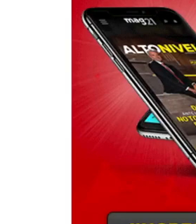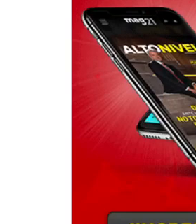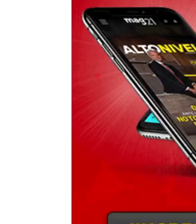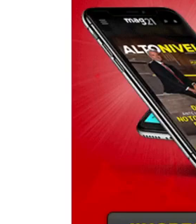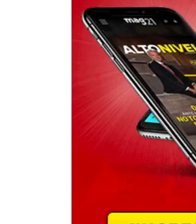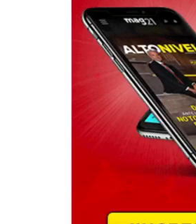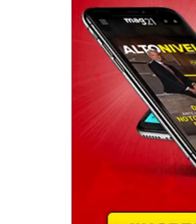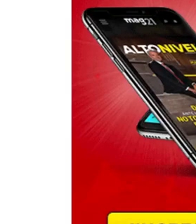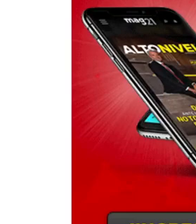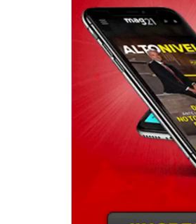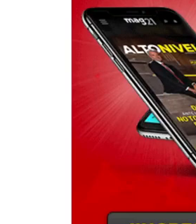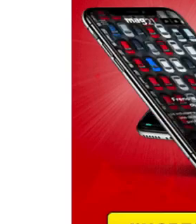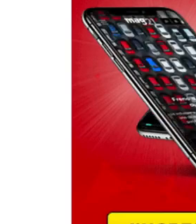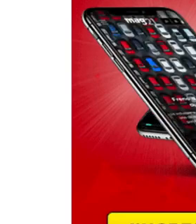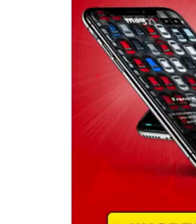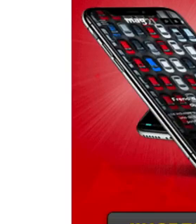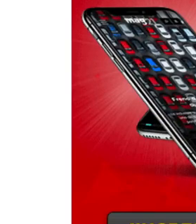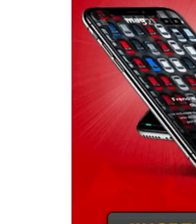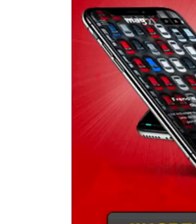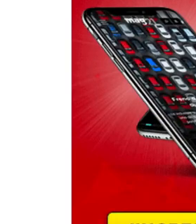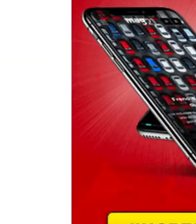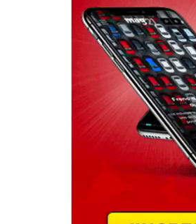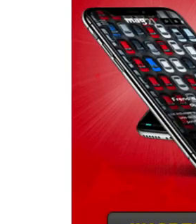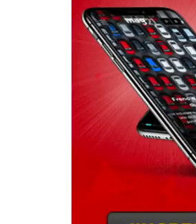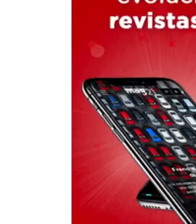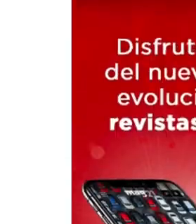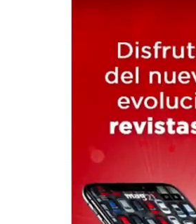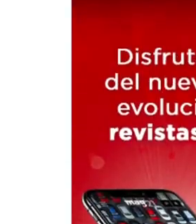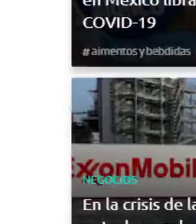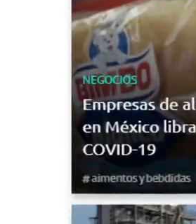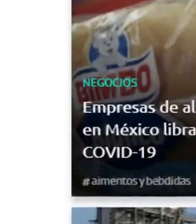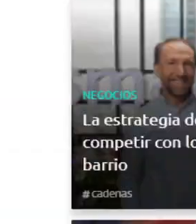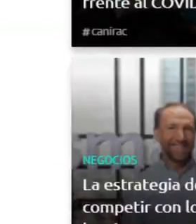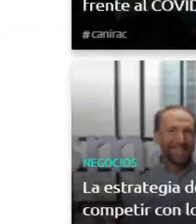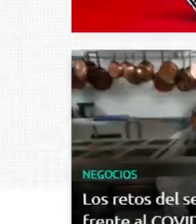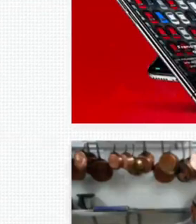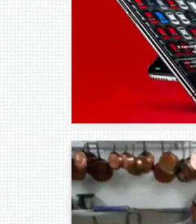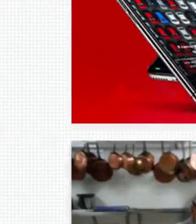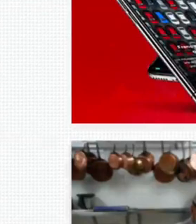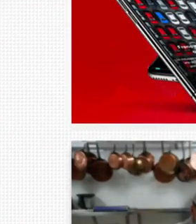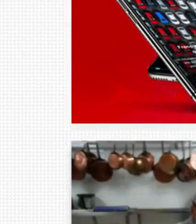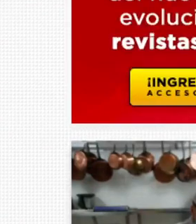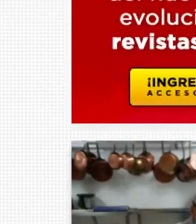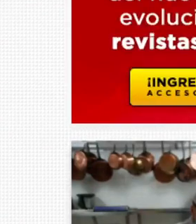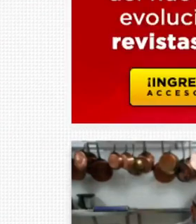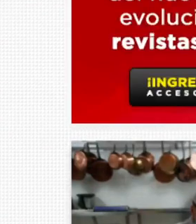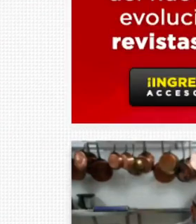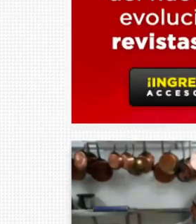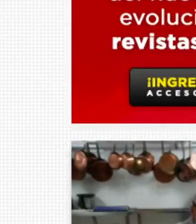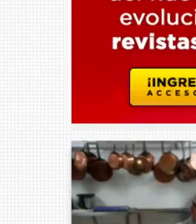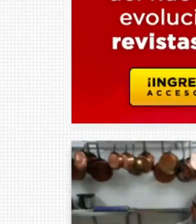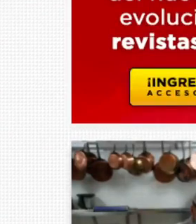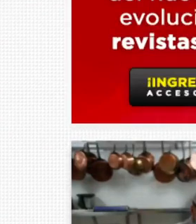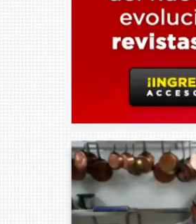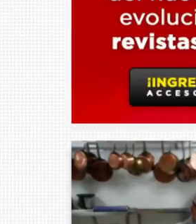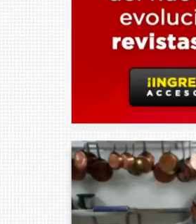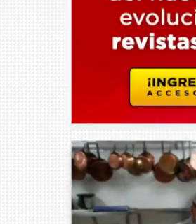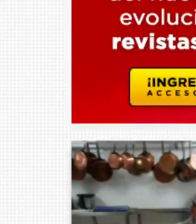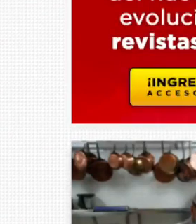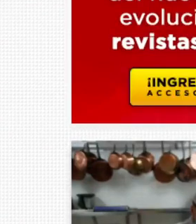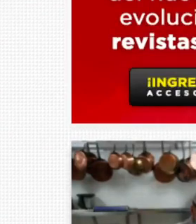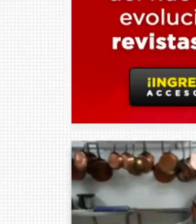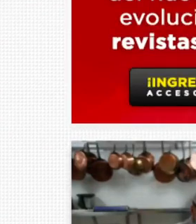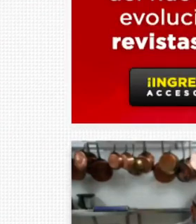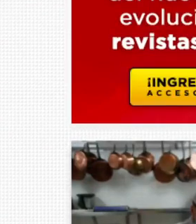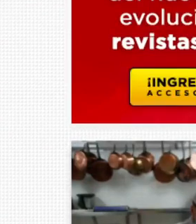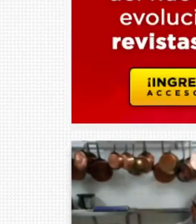tengo que defender el interés general, el interés de todos los mexicanos, que no se abuse del pueblo de México y que no